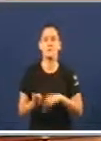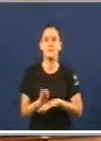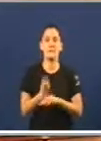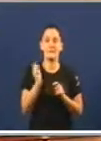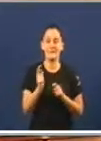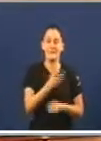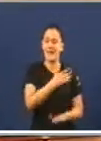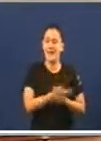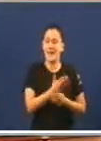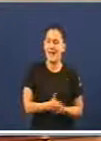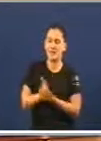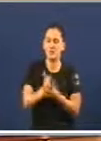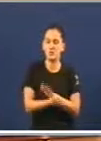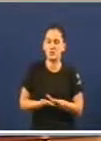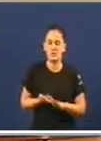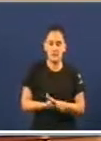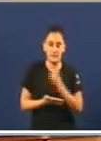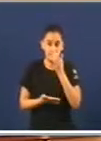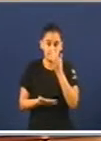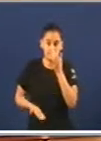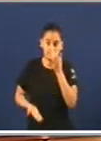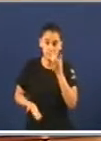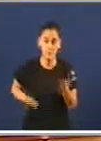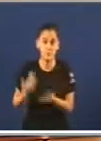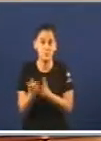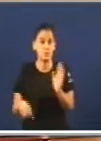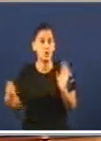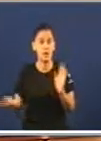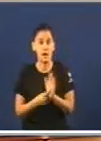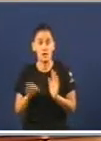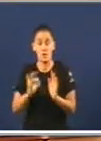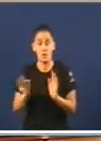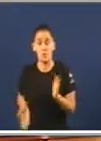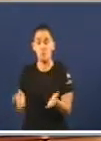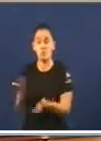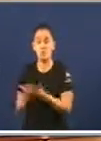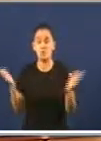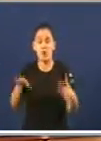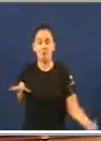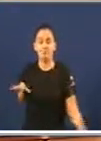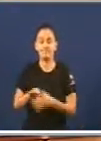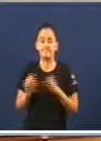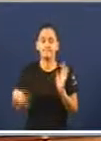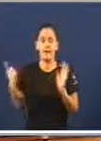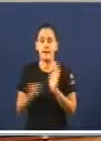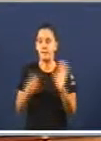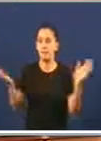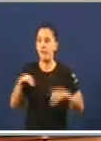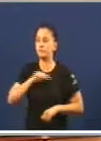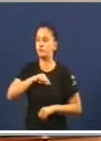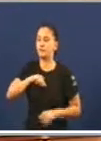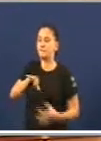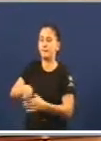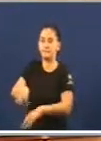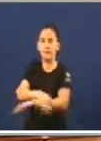queda patente que se ven as proposicións non de lei e as mocións non teñen unha vinculación legal para o goberno, si